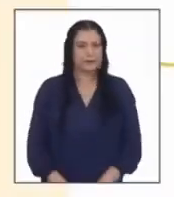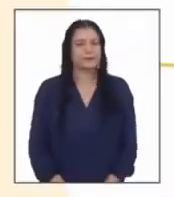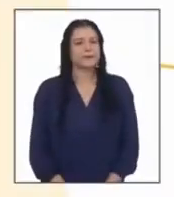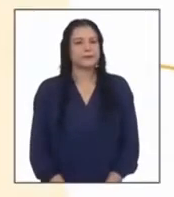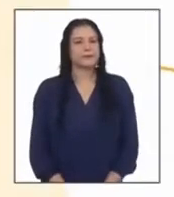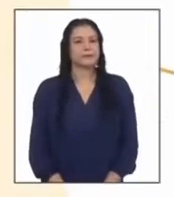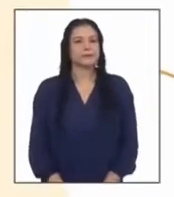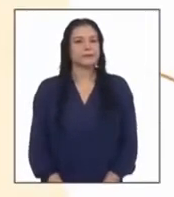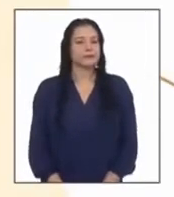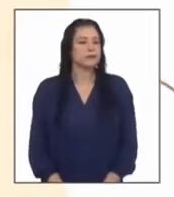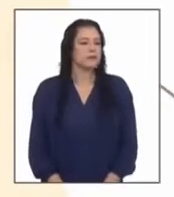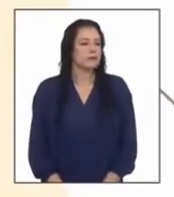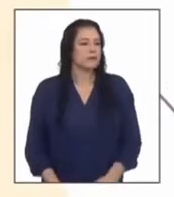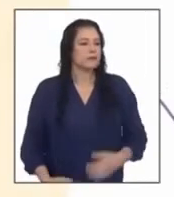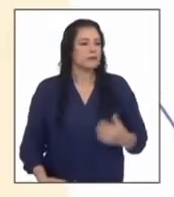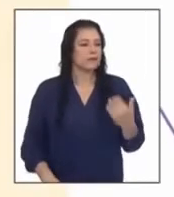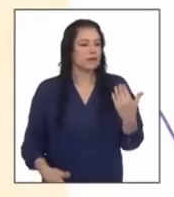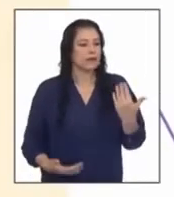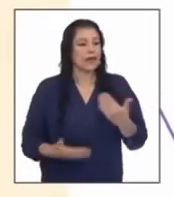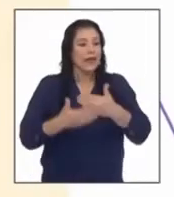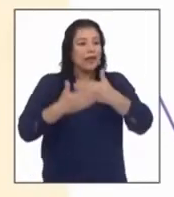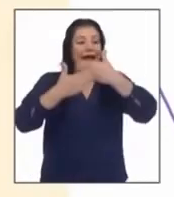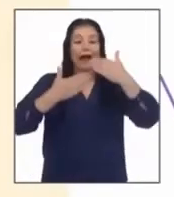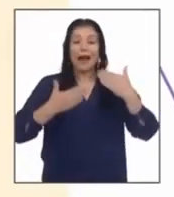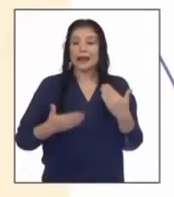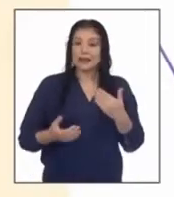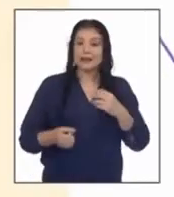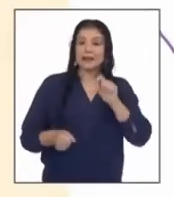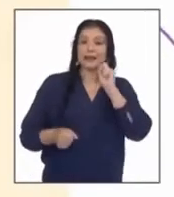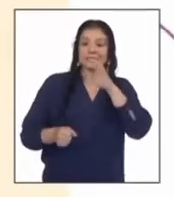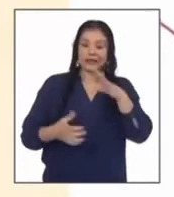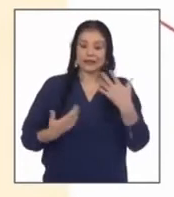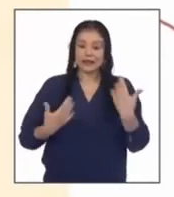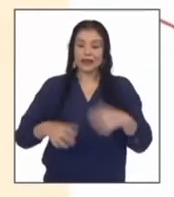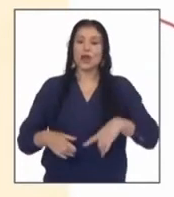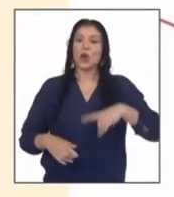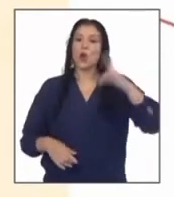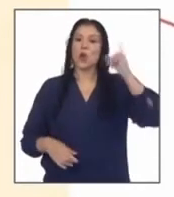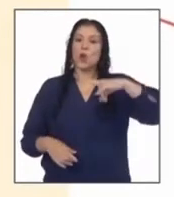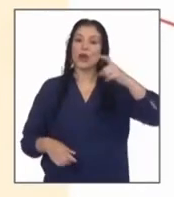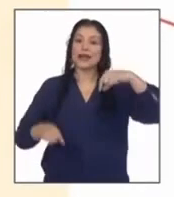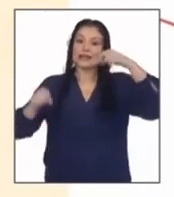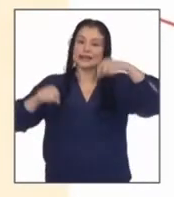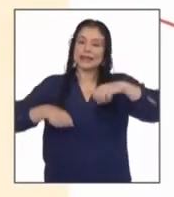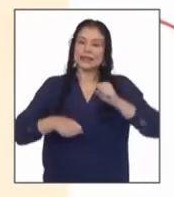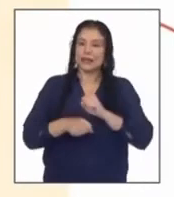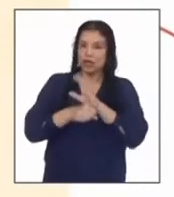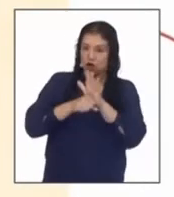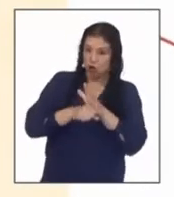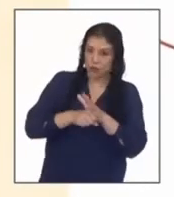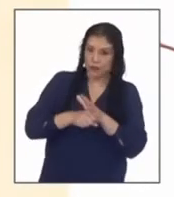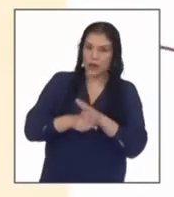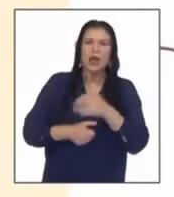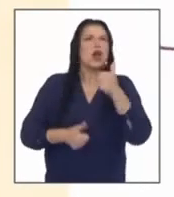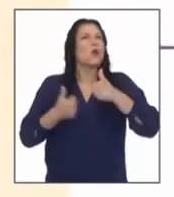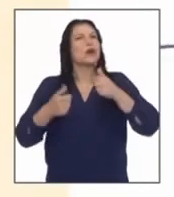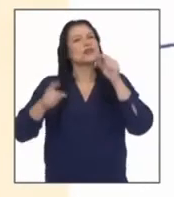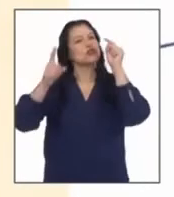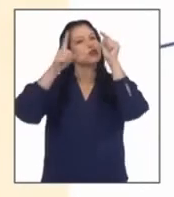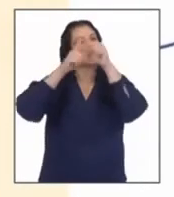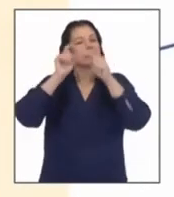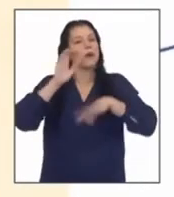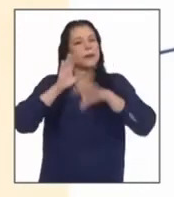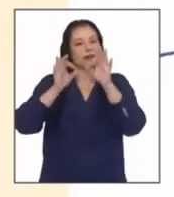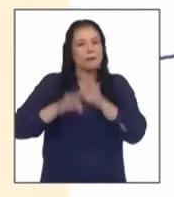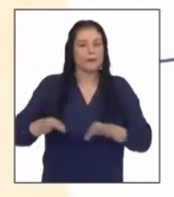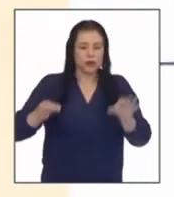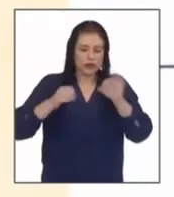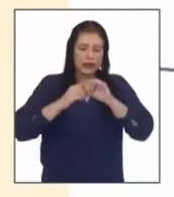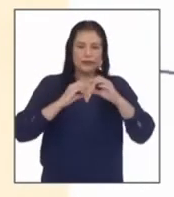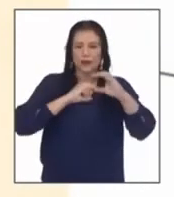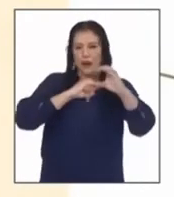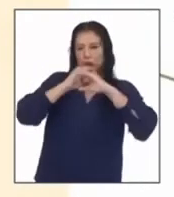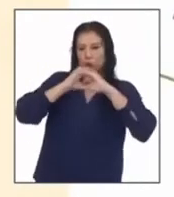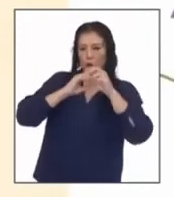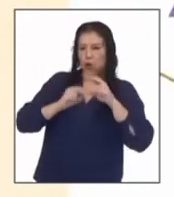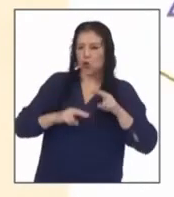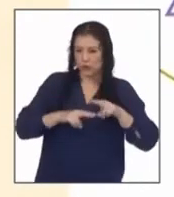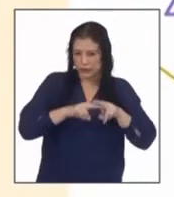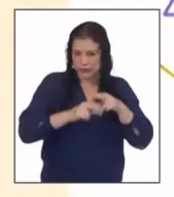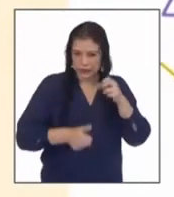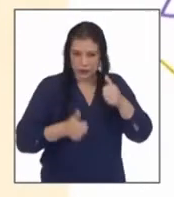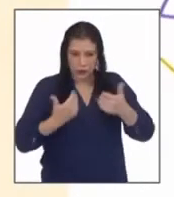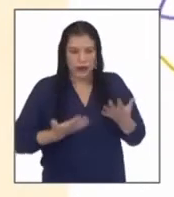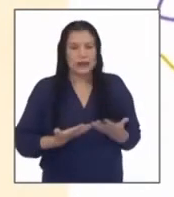antes de que se declare el estado de emergencia en el perú las prioridades del gobierno en el transporte se concentraban